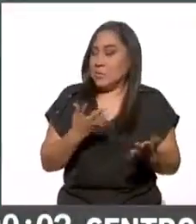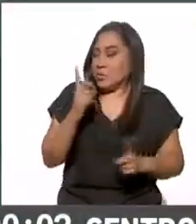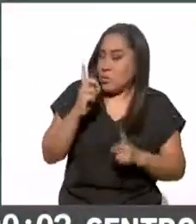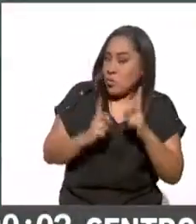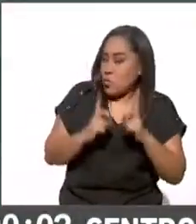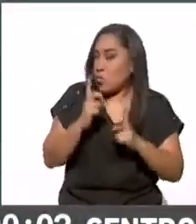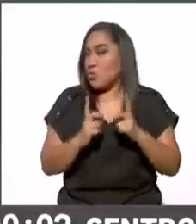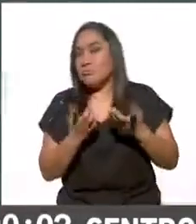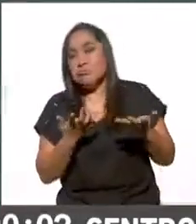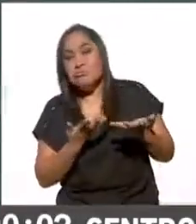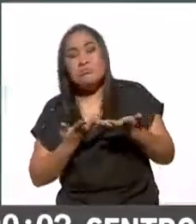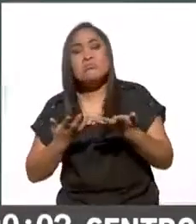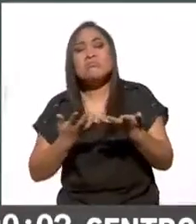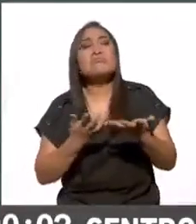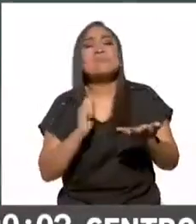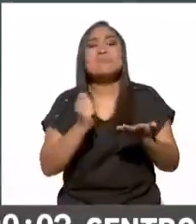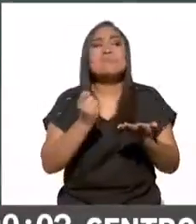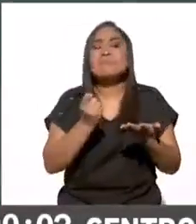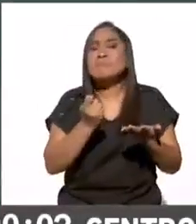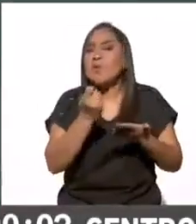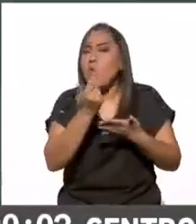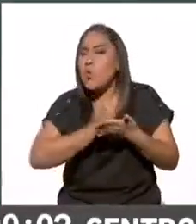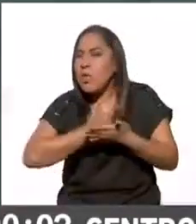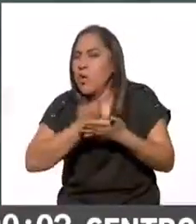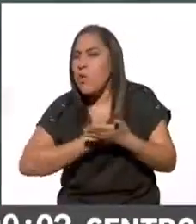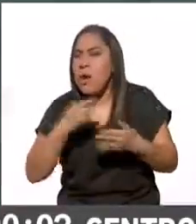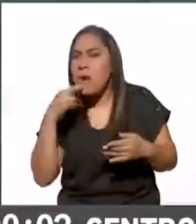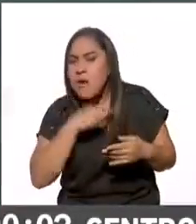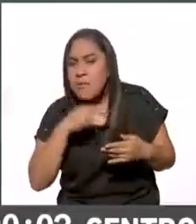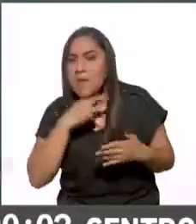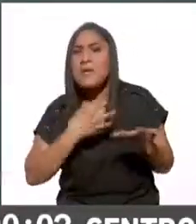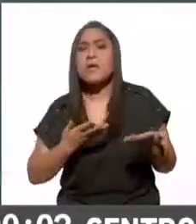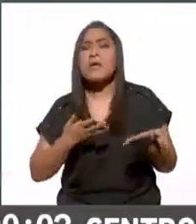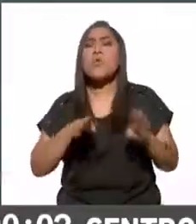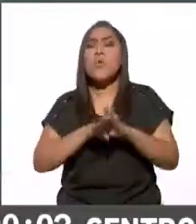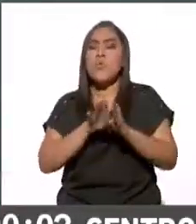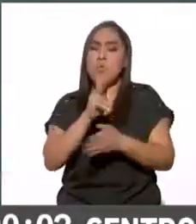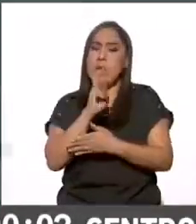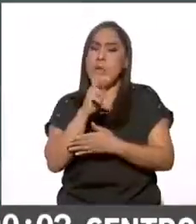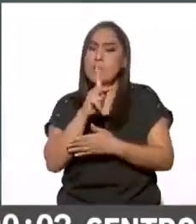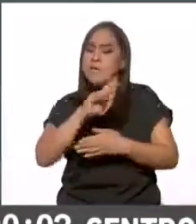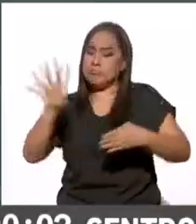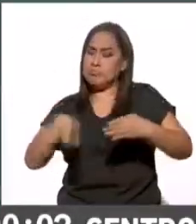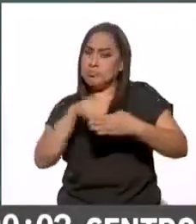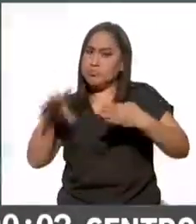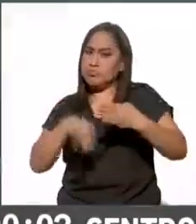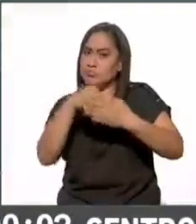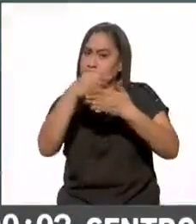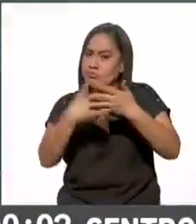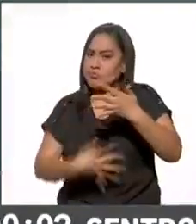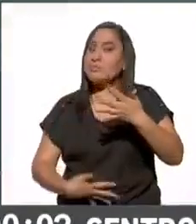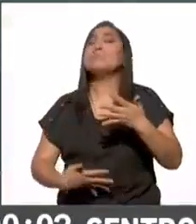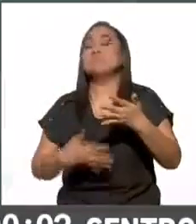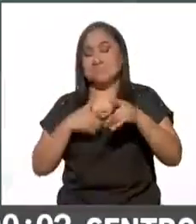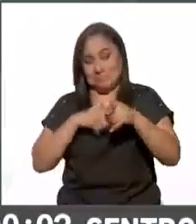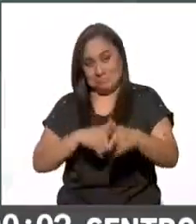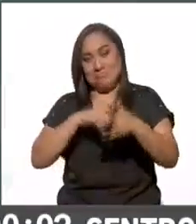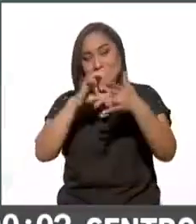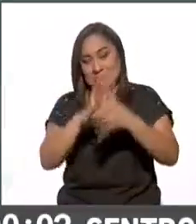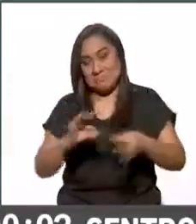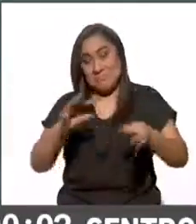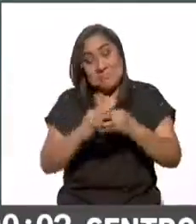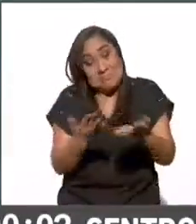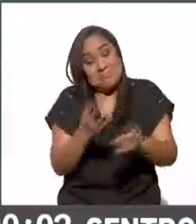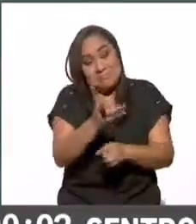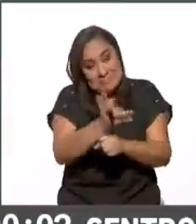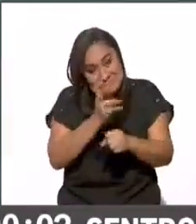intereses con respecto al conteo rápido a cómo se van sumando a través del PREP entonces pues de esto estaremos hablando y por supuesto les invitamos